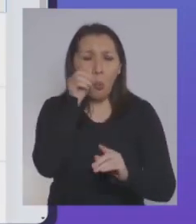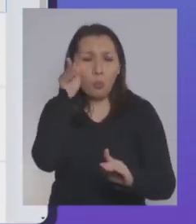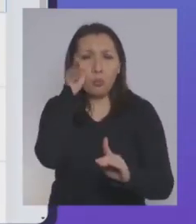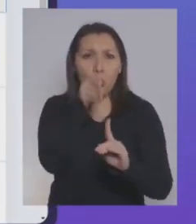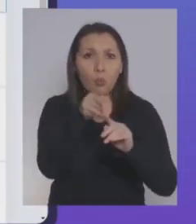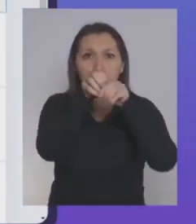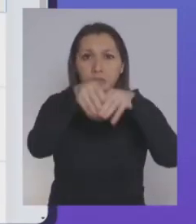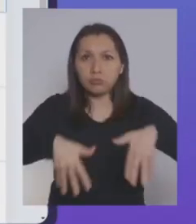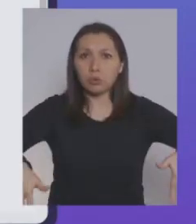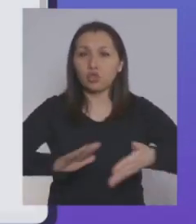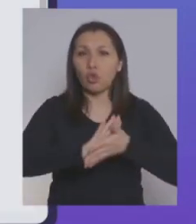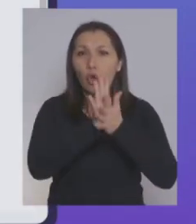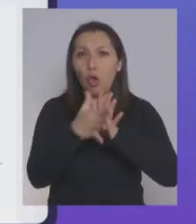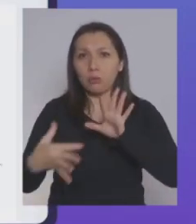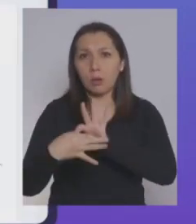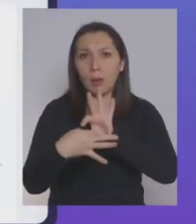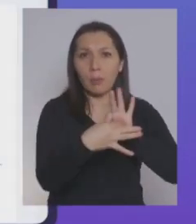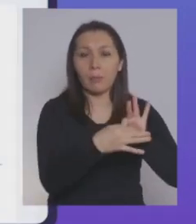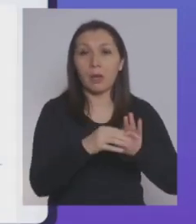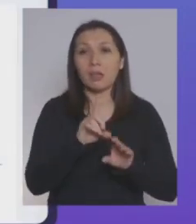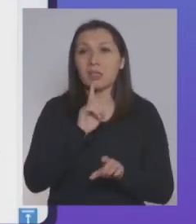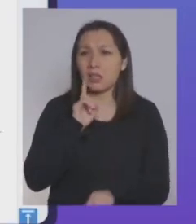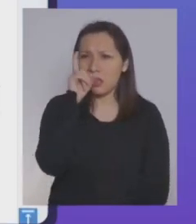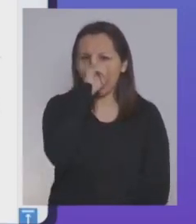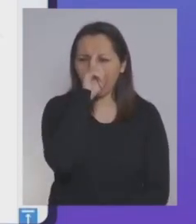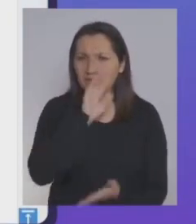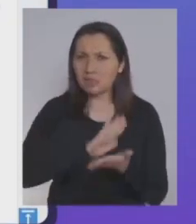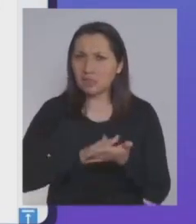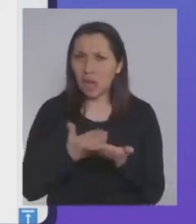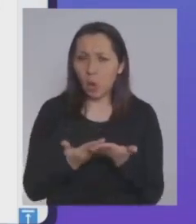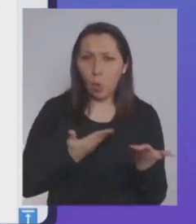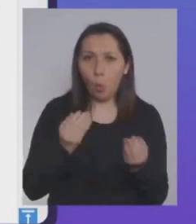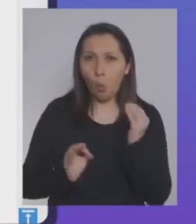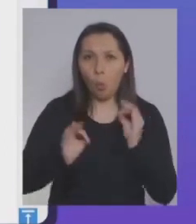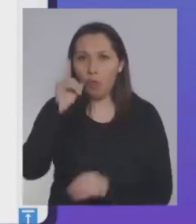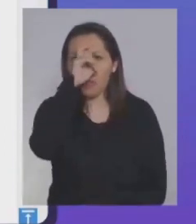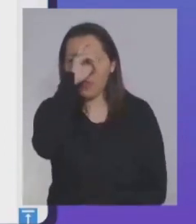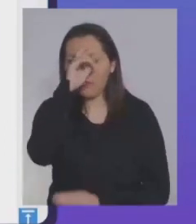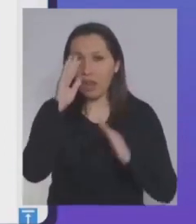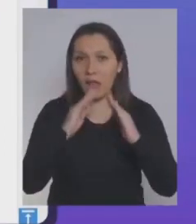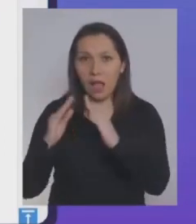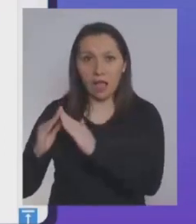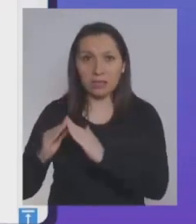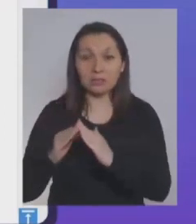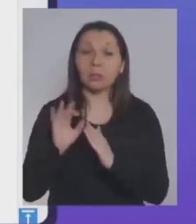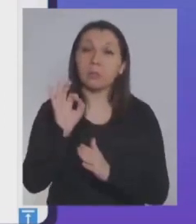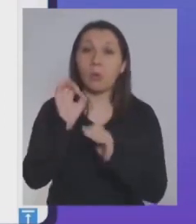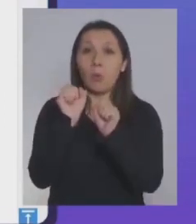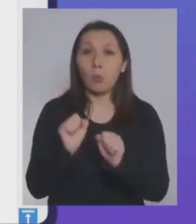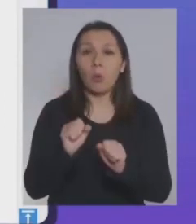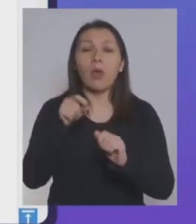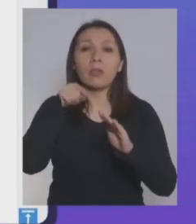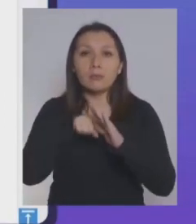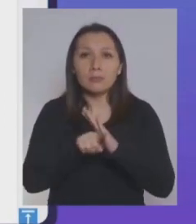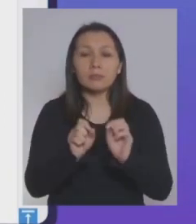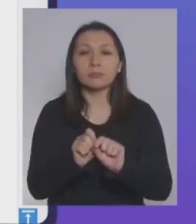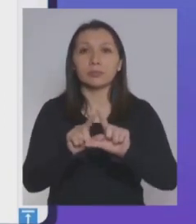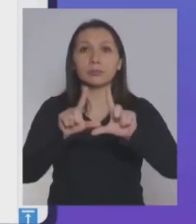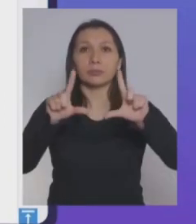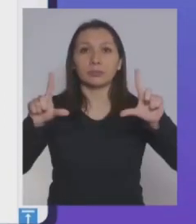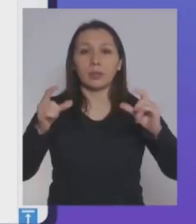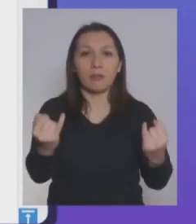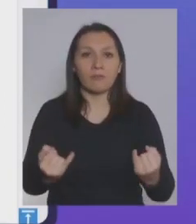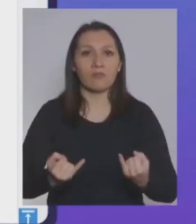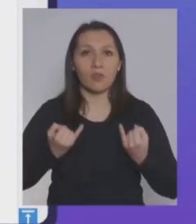a quién quiere acceder. Tiene dificultades en materia de salud, tiene dificultades en materia de vivienda, bueno, uno puede acceder a toda la